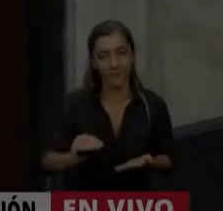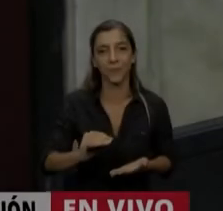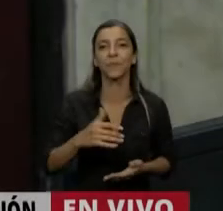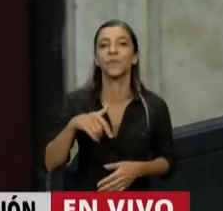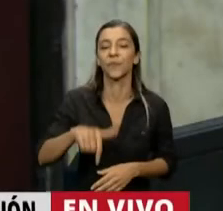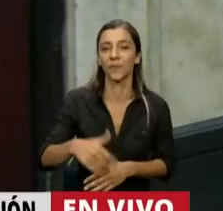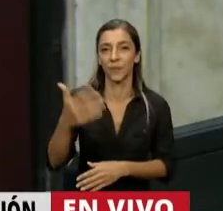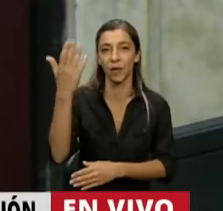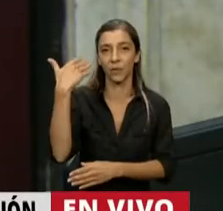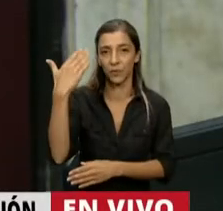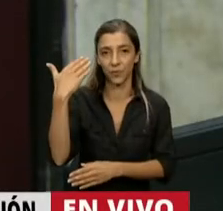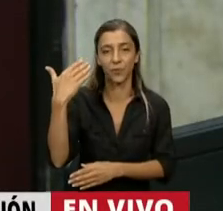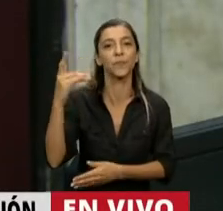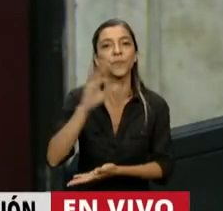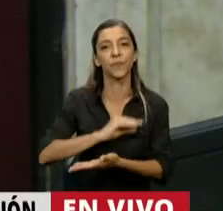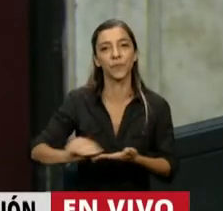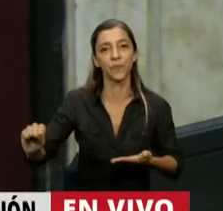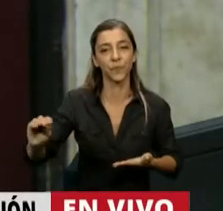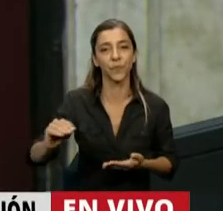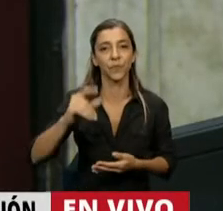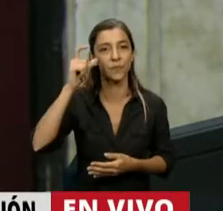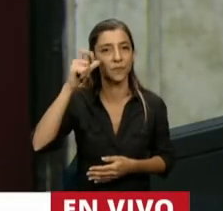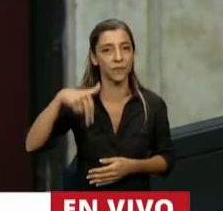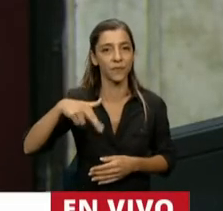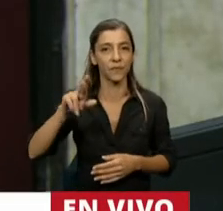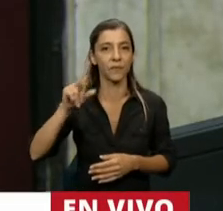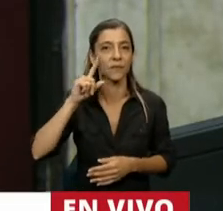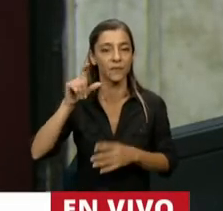En uso de la palabra, el diputado Jorge Enríquez.